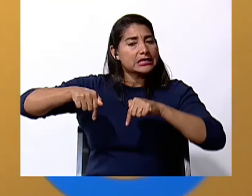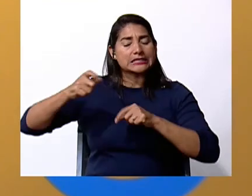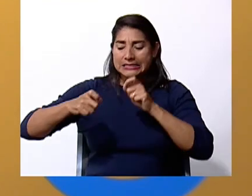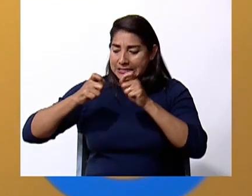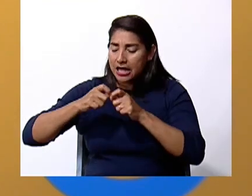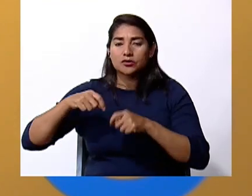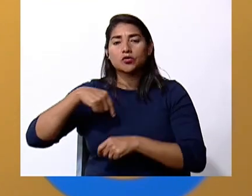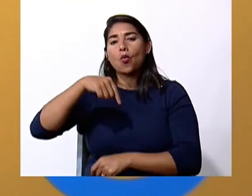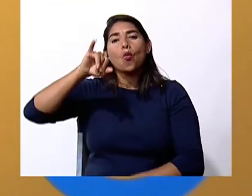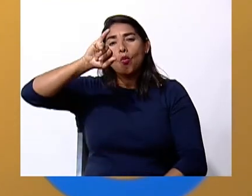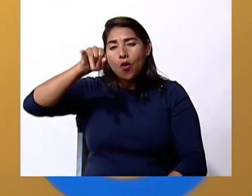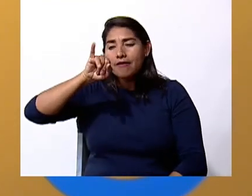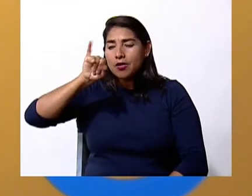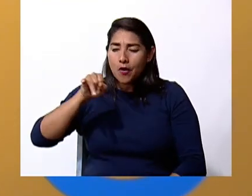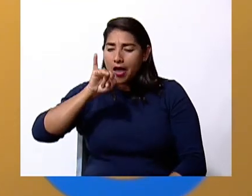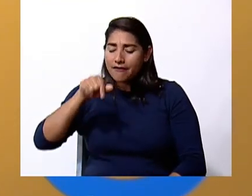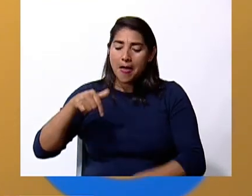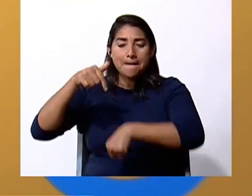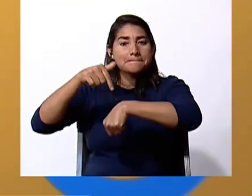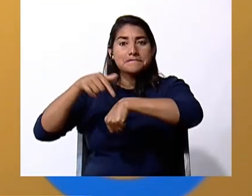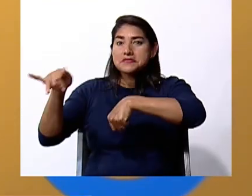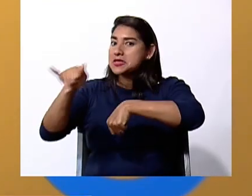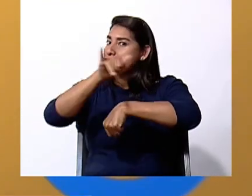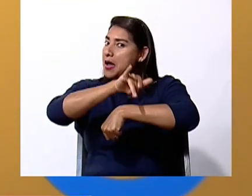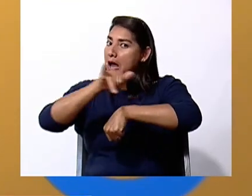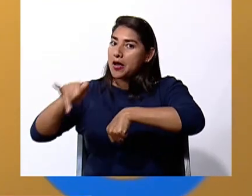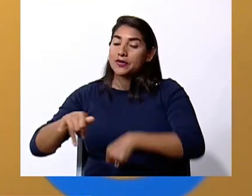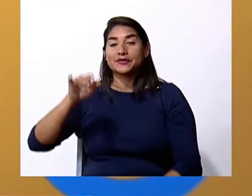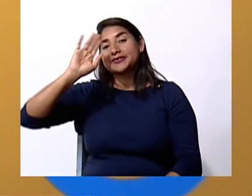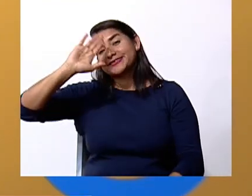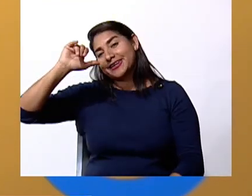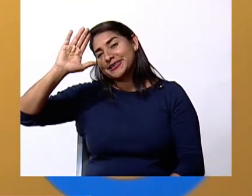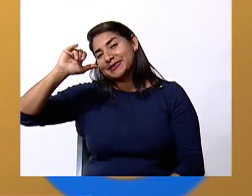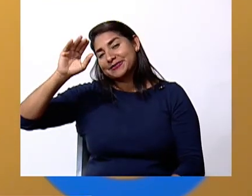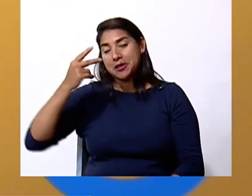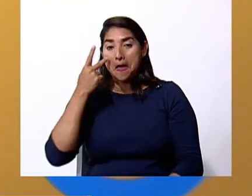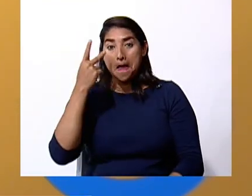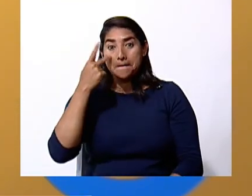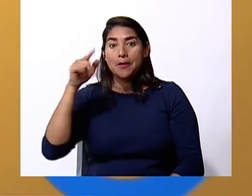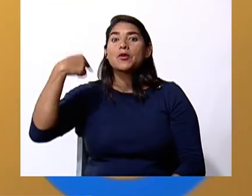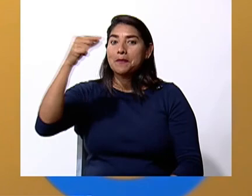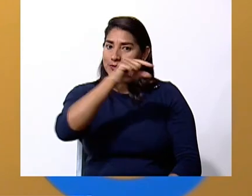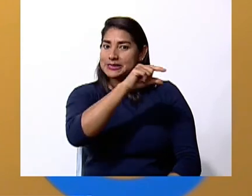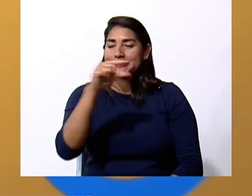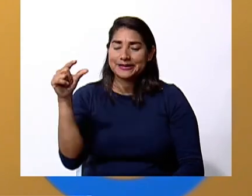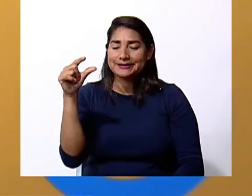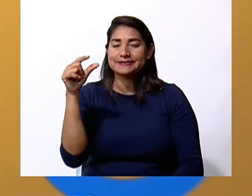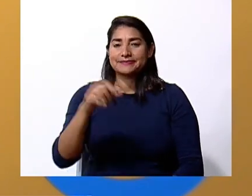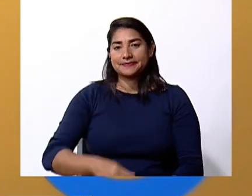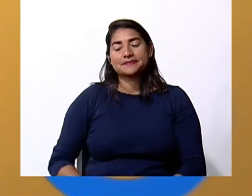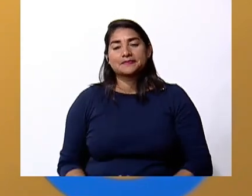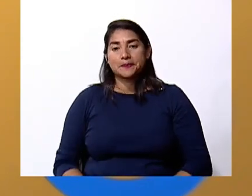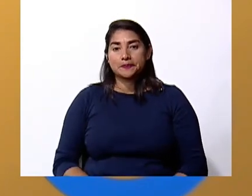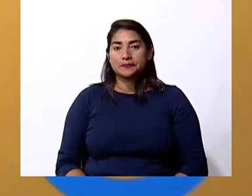como todos los jueves a esta misma hora chao nos vemos la próxima semana